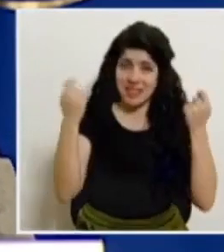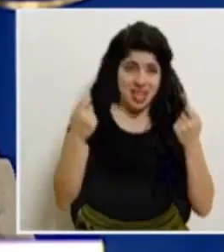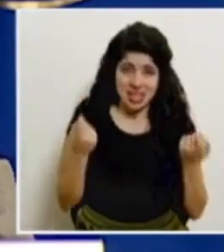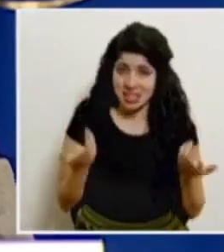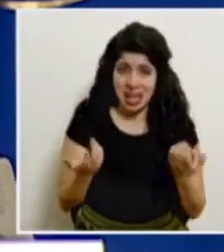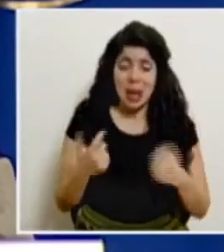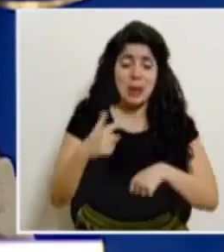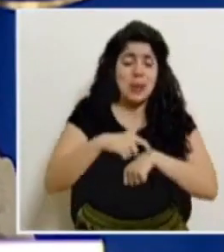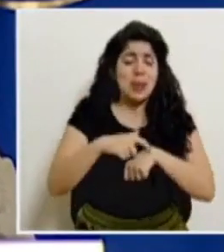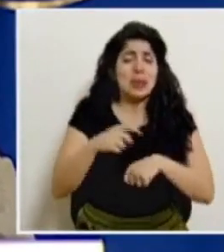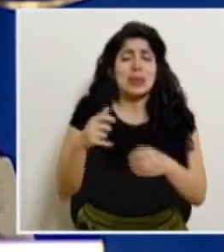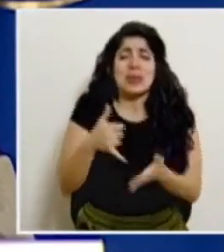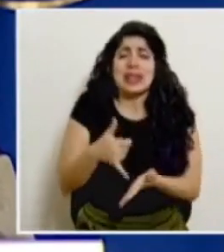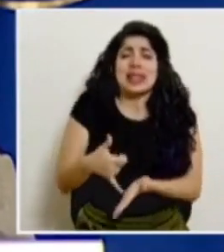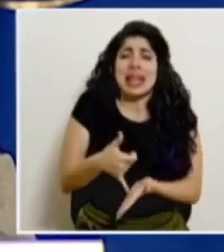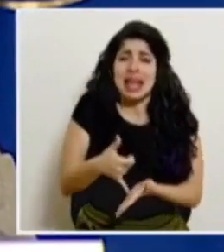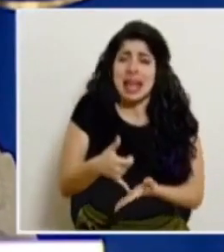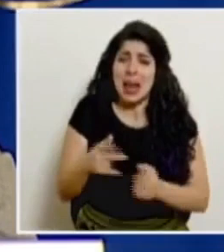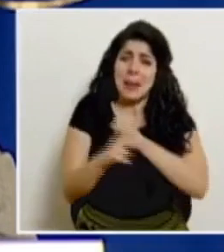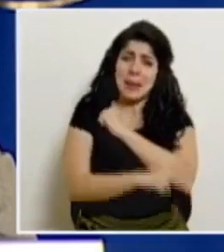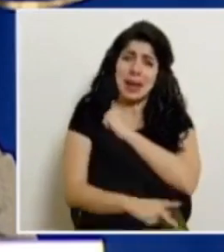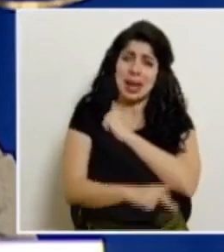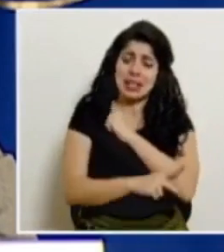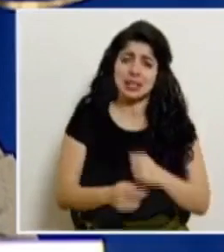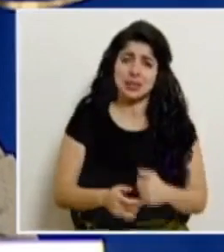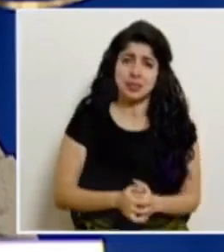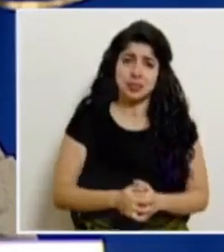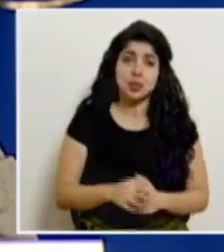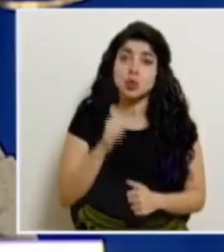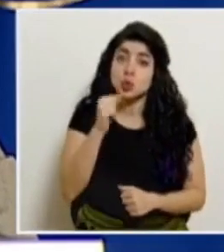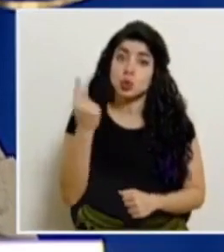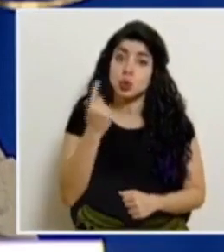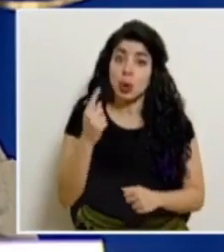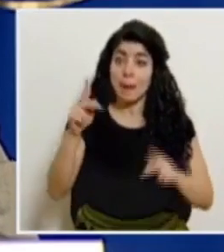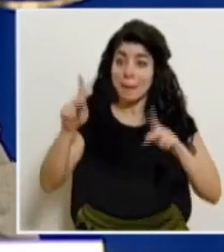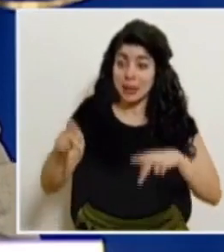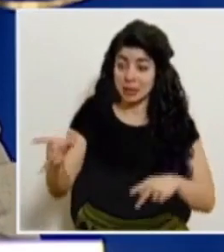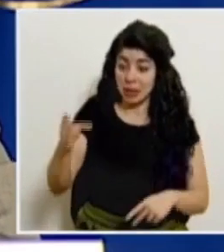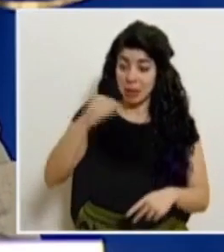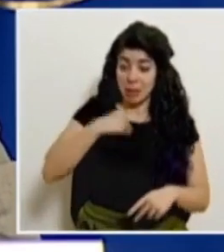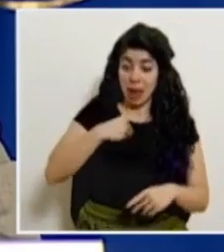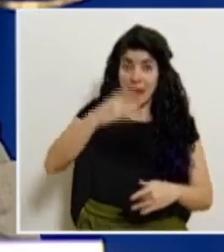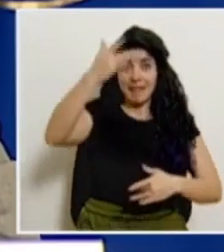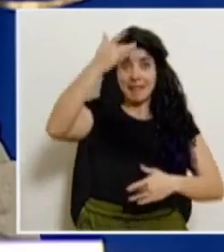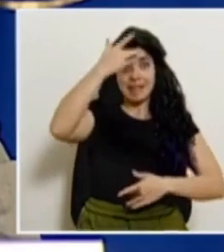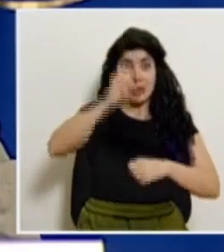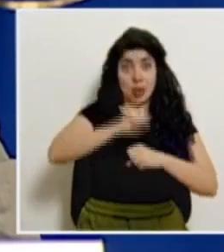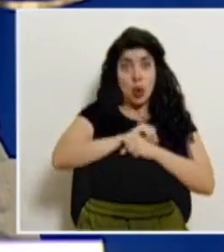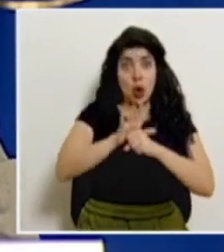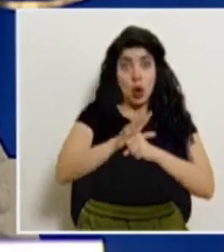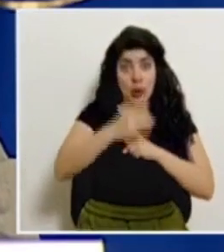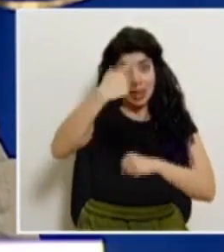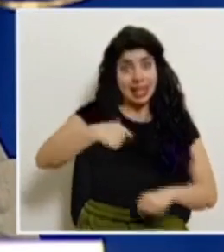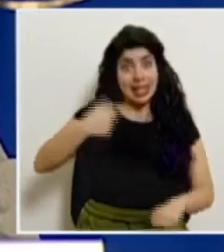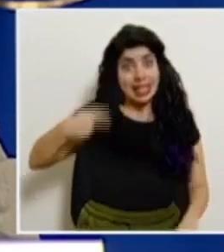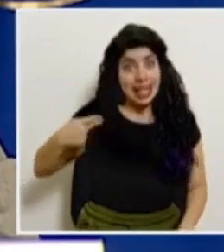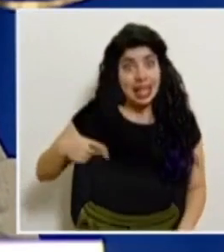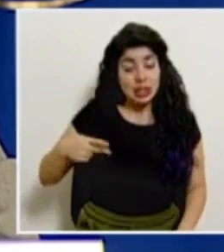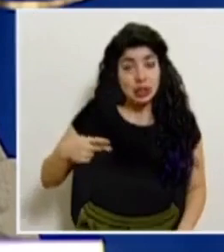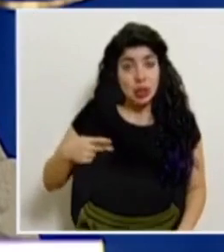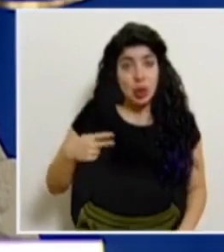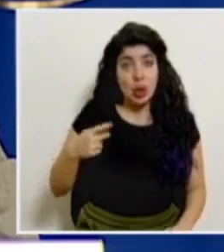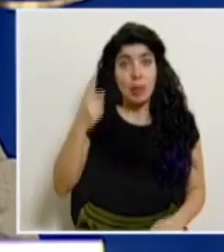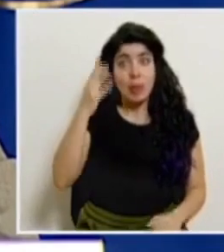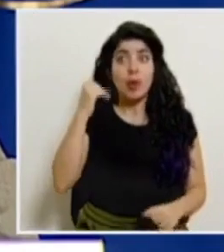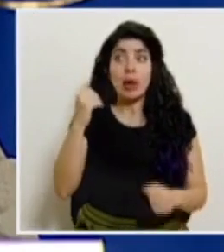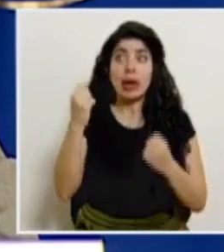Es un momento muy crítico para el país. No solamente las personas que se contagian de COVID-19 están en riesgo de no tener